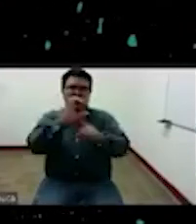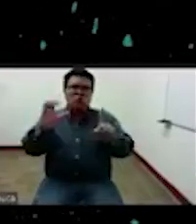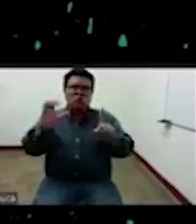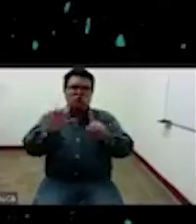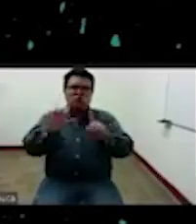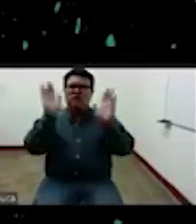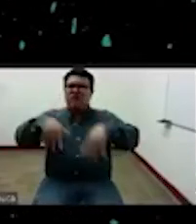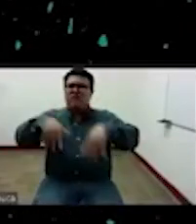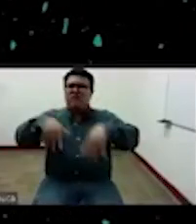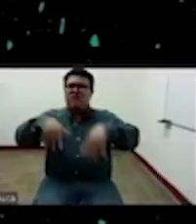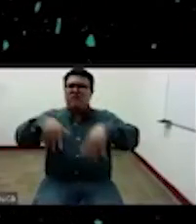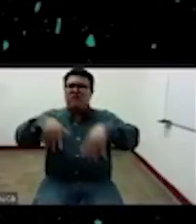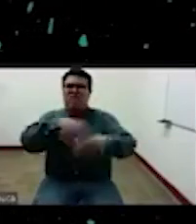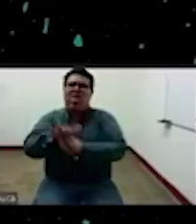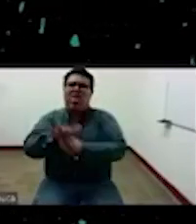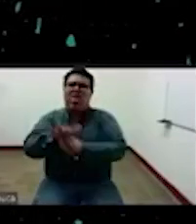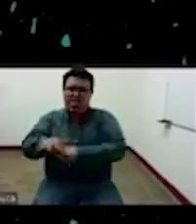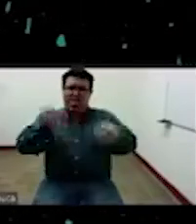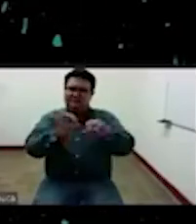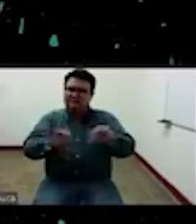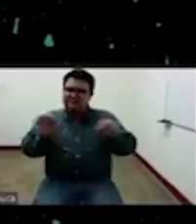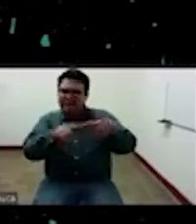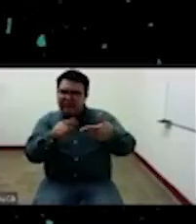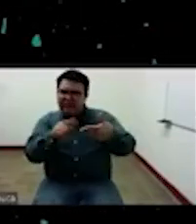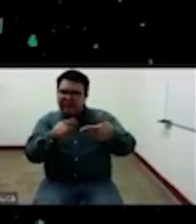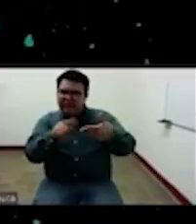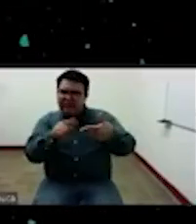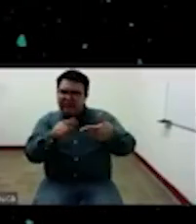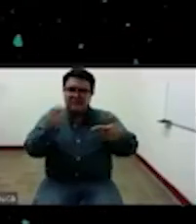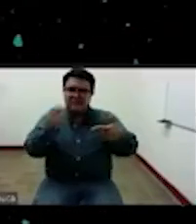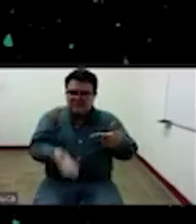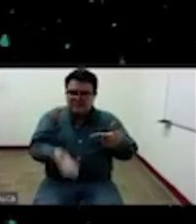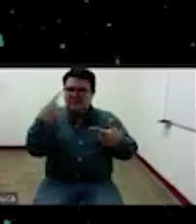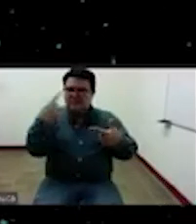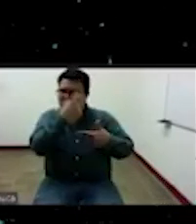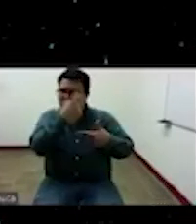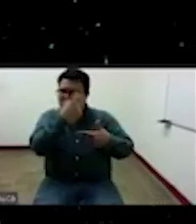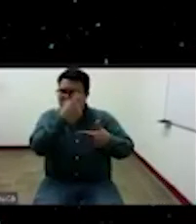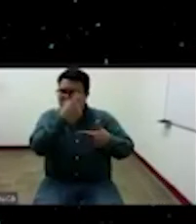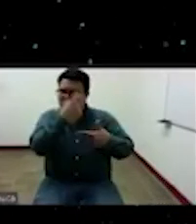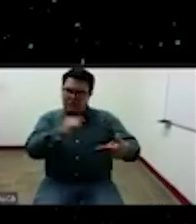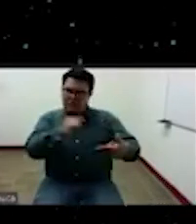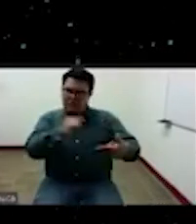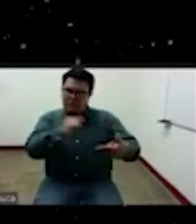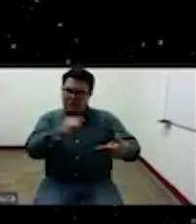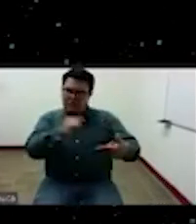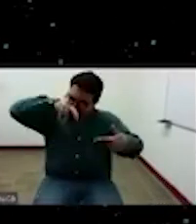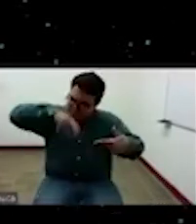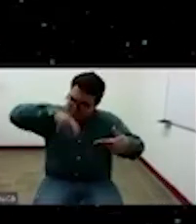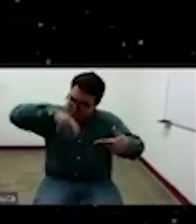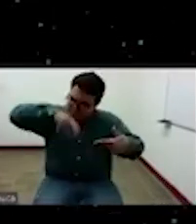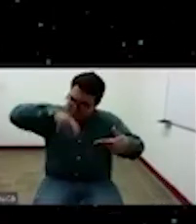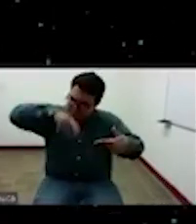desconocimiento la invitación es al autodescubrimiento ¿no? de lo que son las diferentes